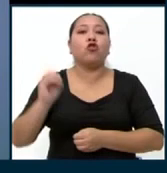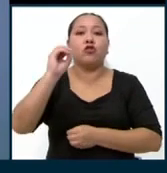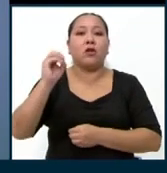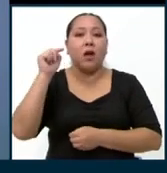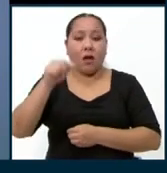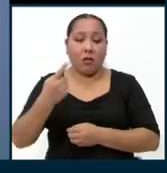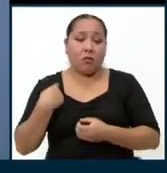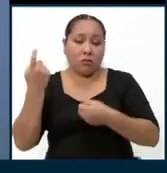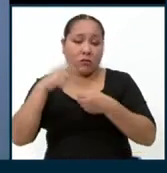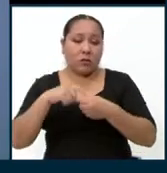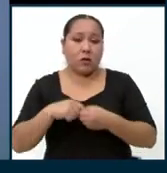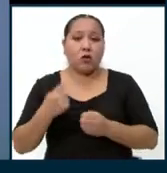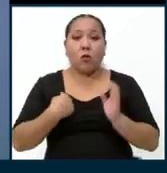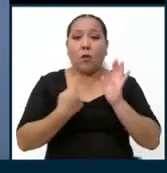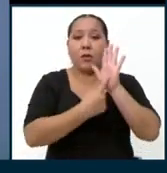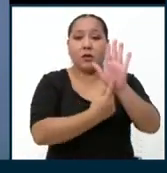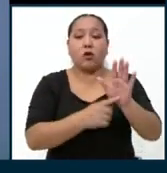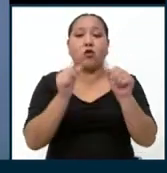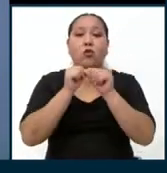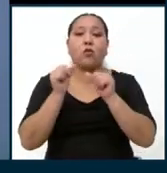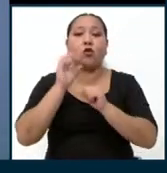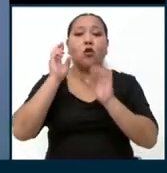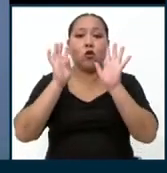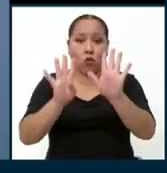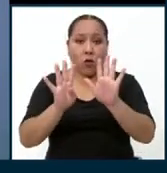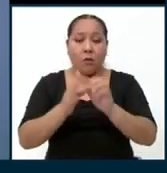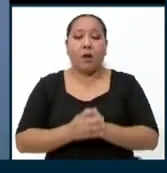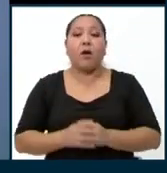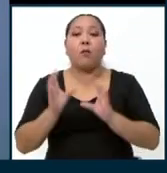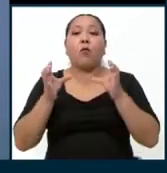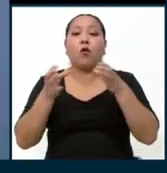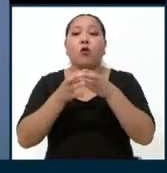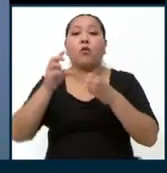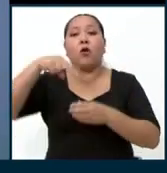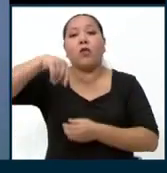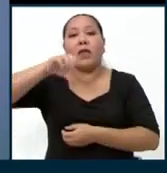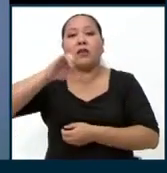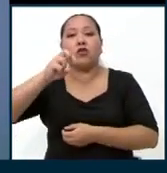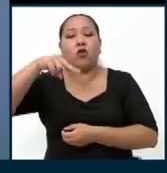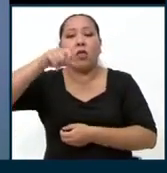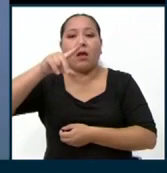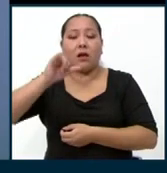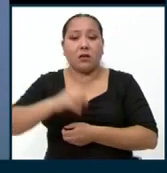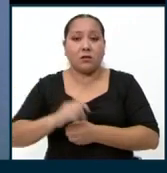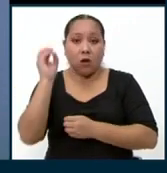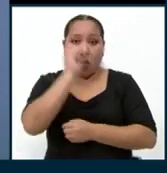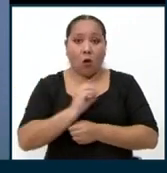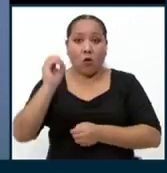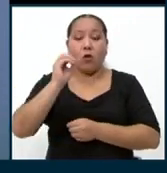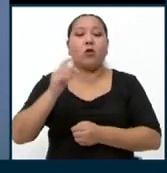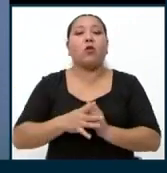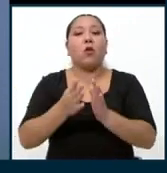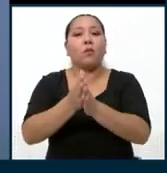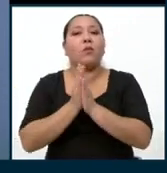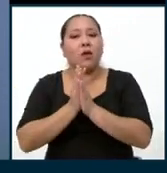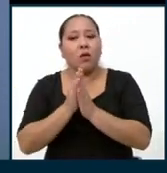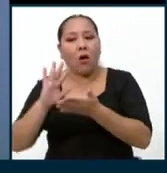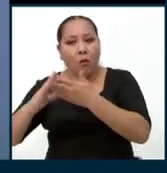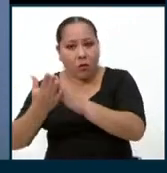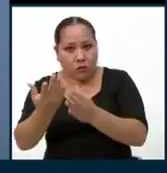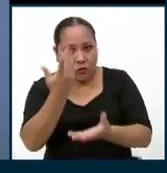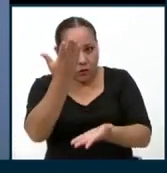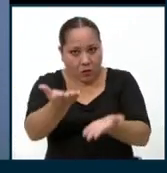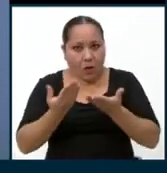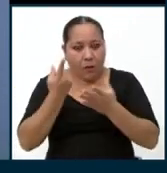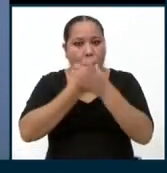Me presento ahora con el número 9 por el Partido Nacionalista. Pido a la población que me dé la confianza para